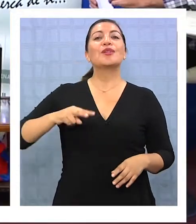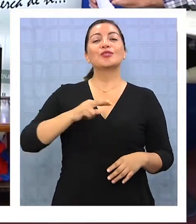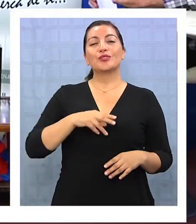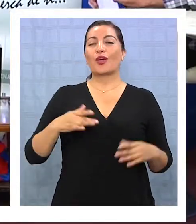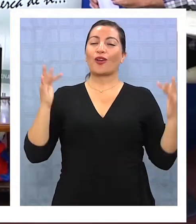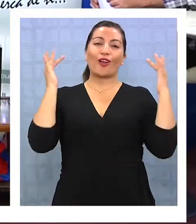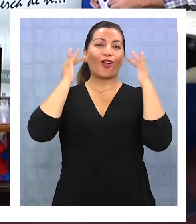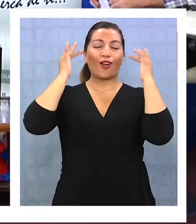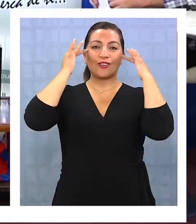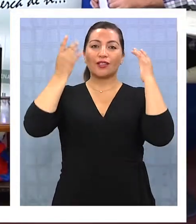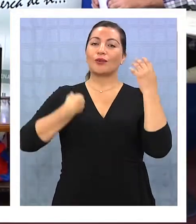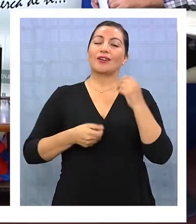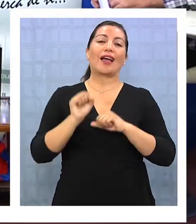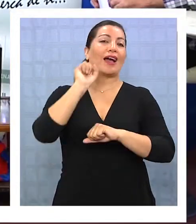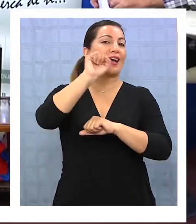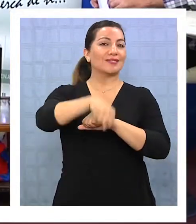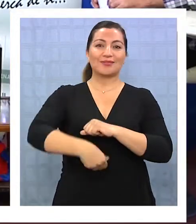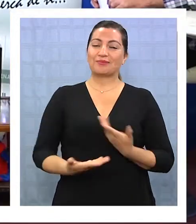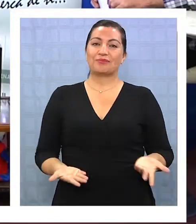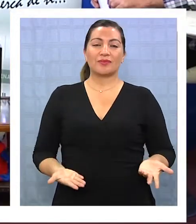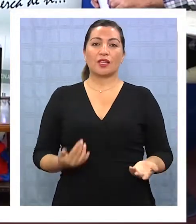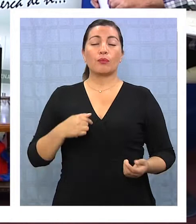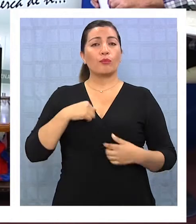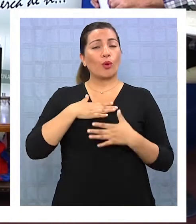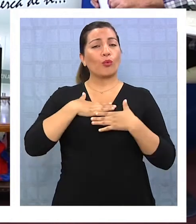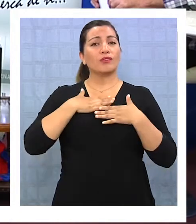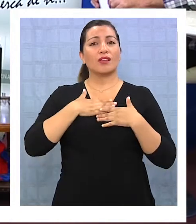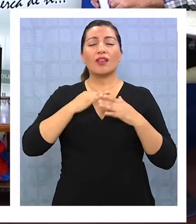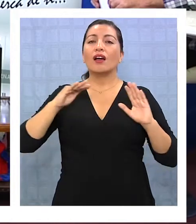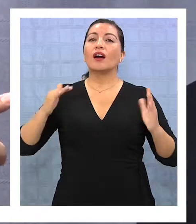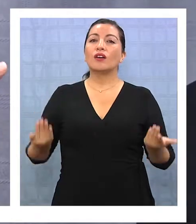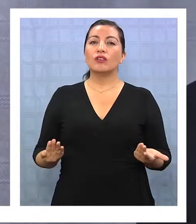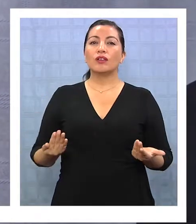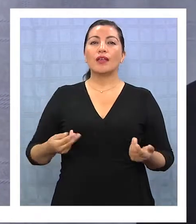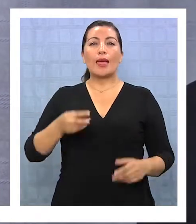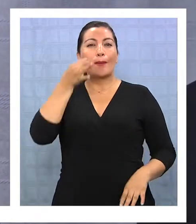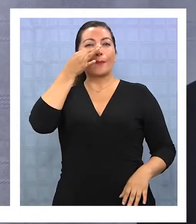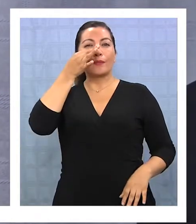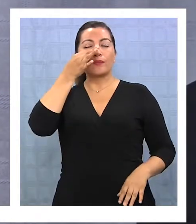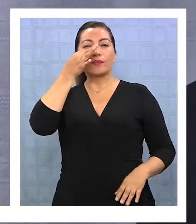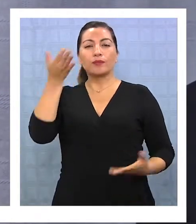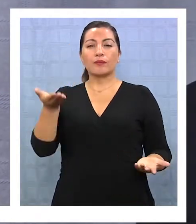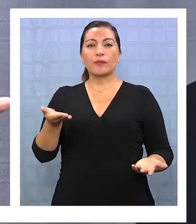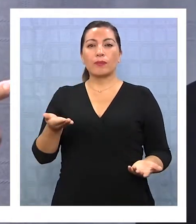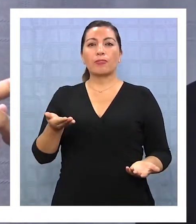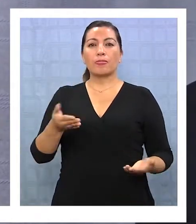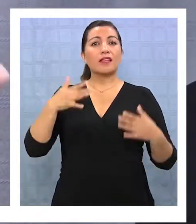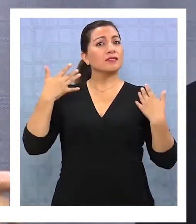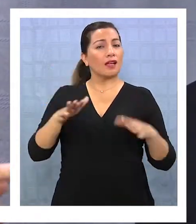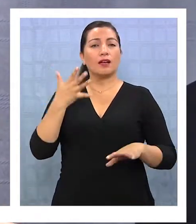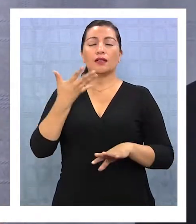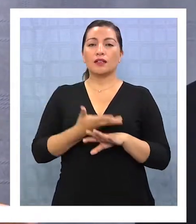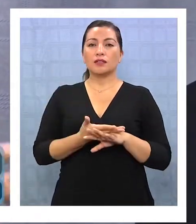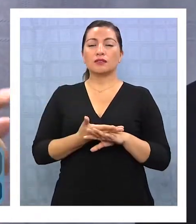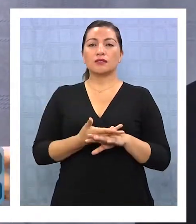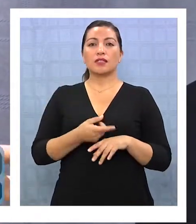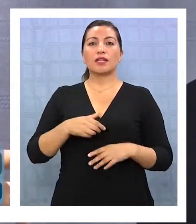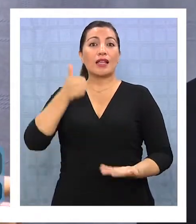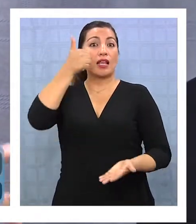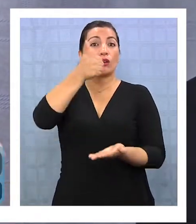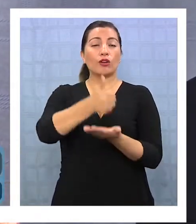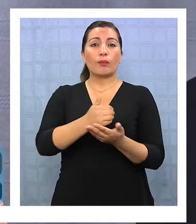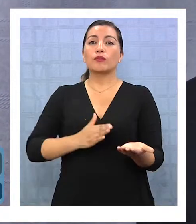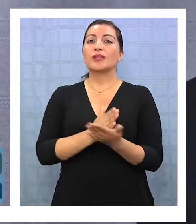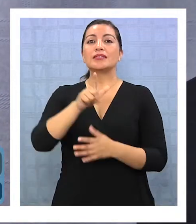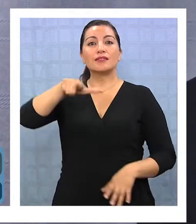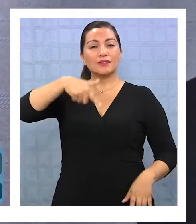nosotros igual contentos lo aceptamos. Y a mí me gustaría ahora, Karim, que pudiéramos ver cómo, porque ya estamos, a pesar de que